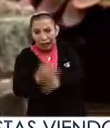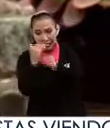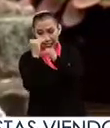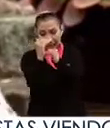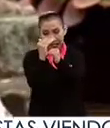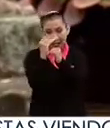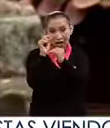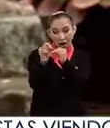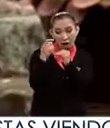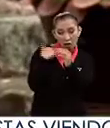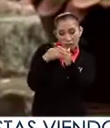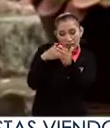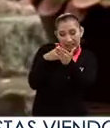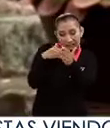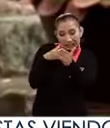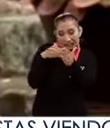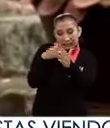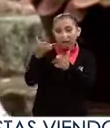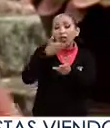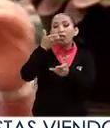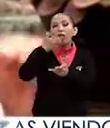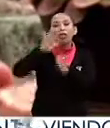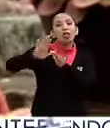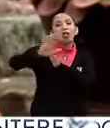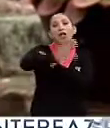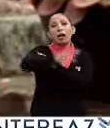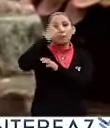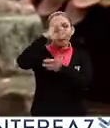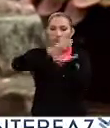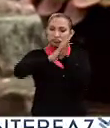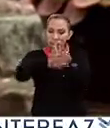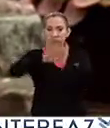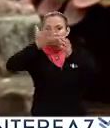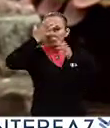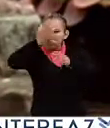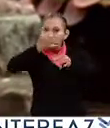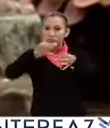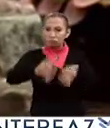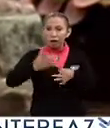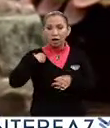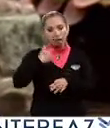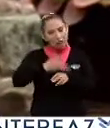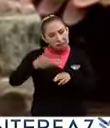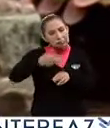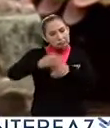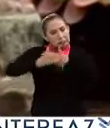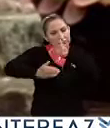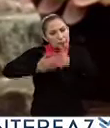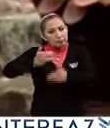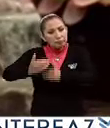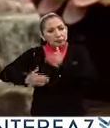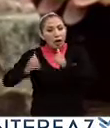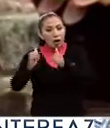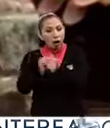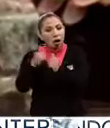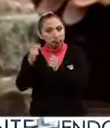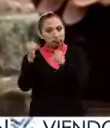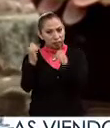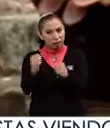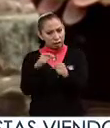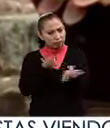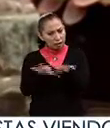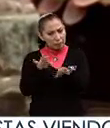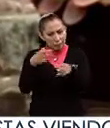límite o esa frontera de la coloquialidad a la formalidad. En ese proceso estamos con una fuerte